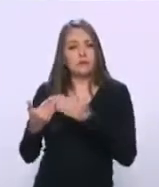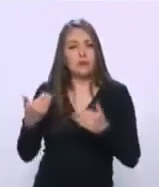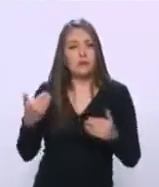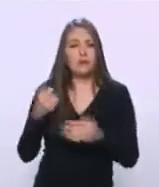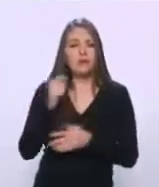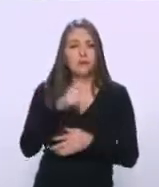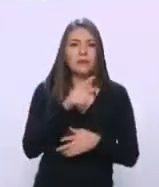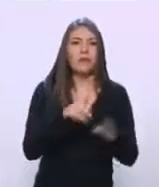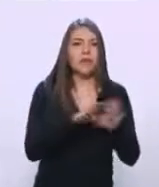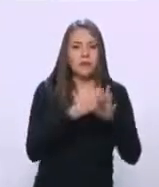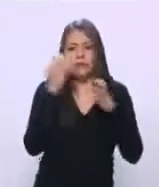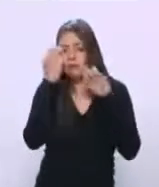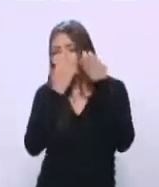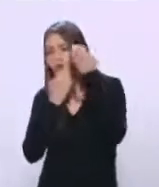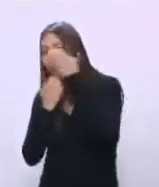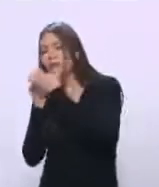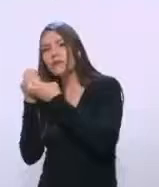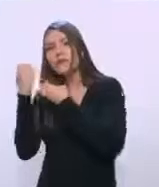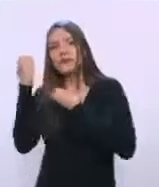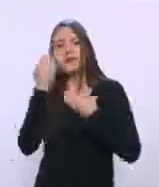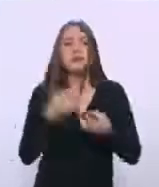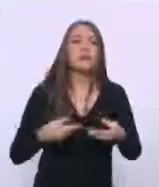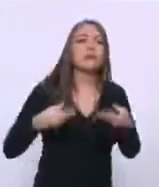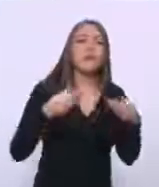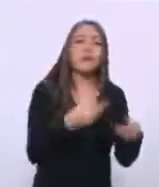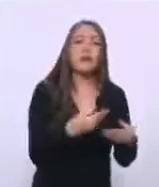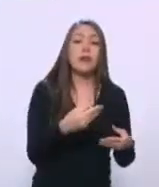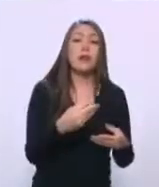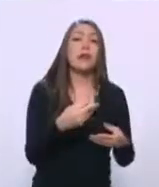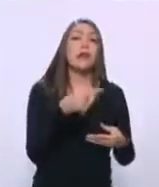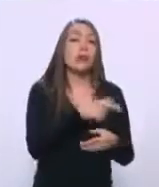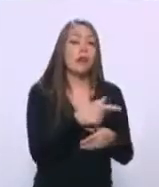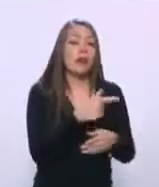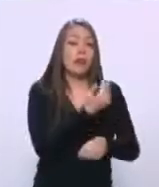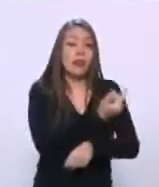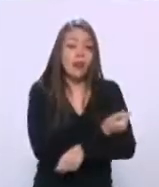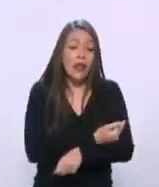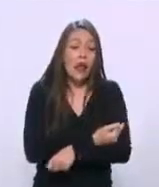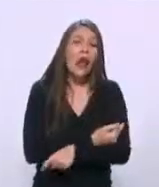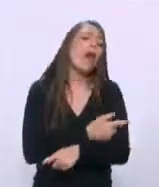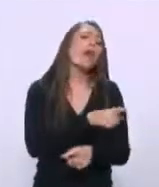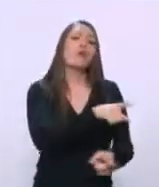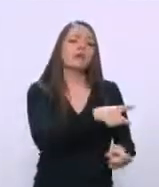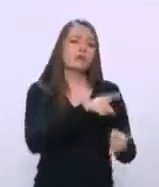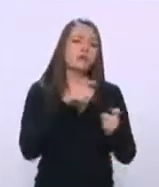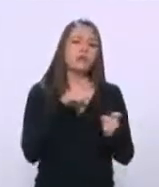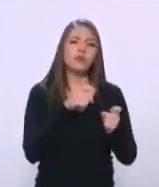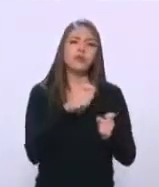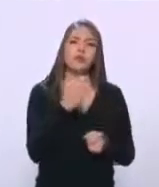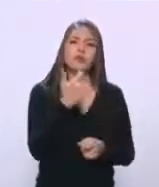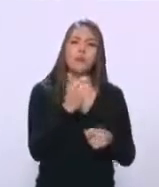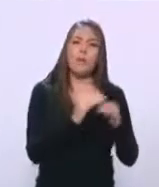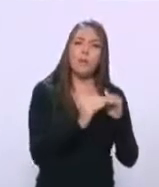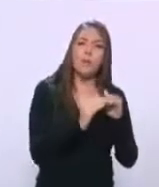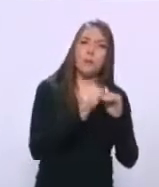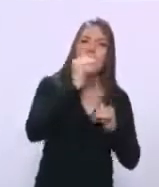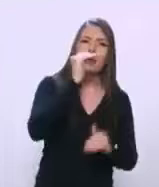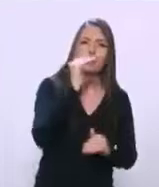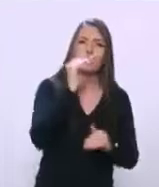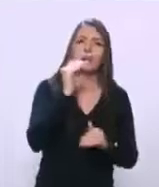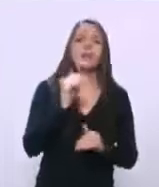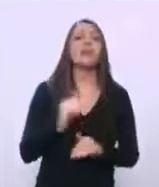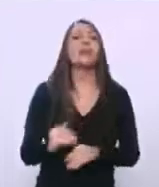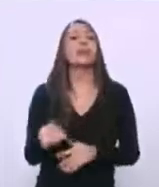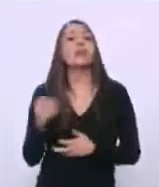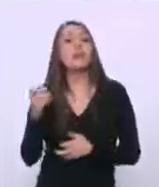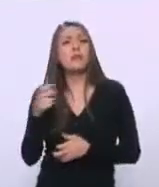entrega de estos estudios, cobraban más. Él iba a ver al presidente entonces, a Salinas de Gortari, y le